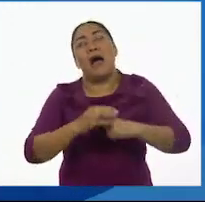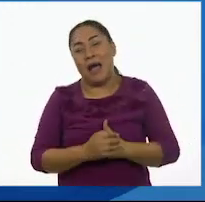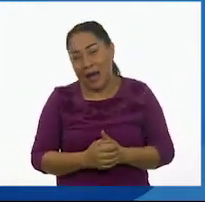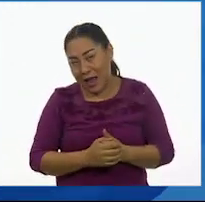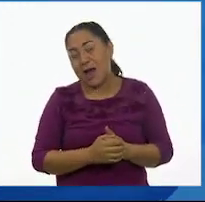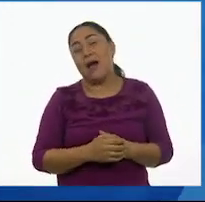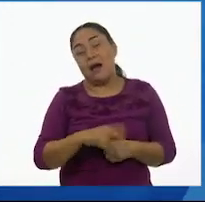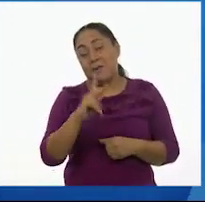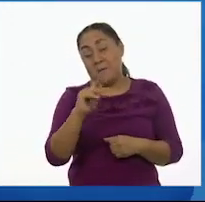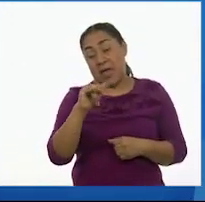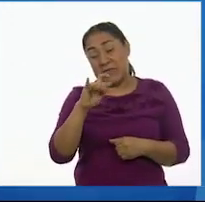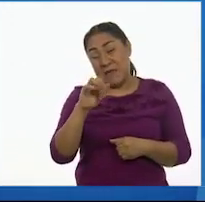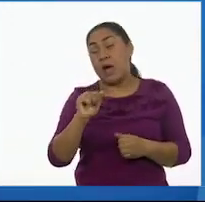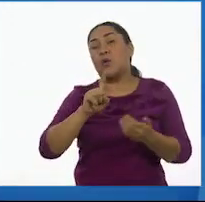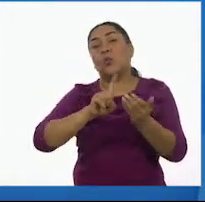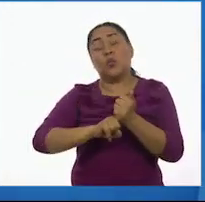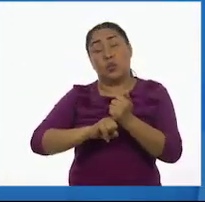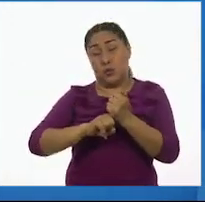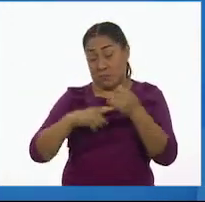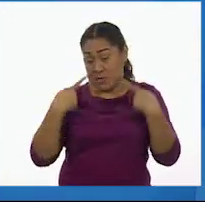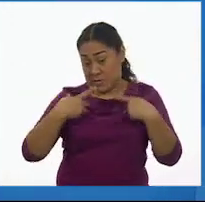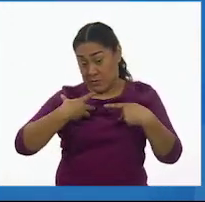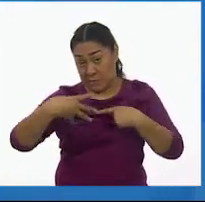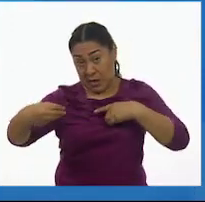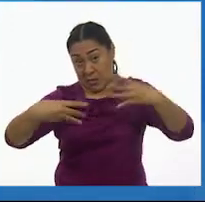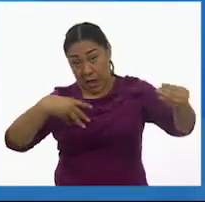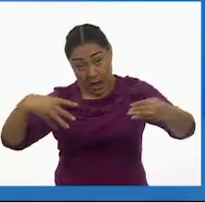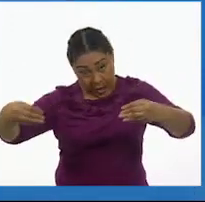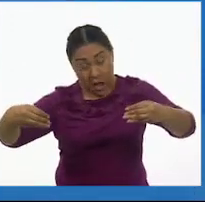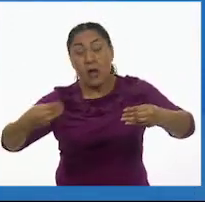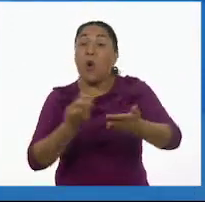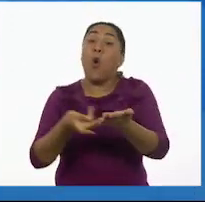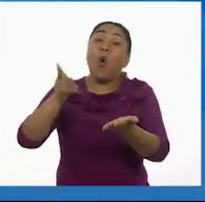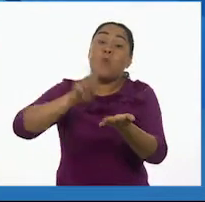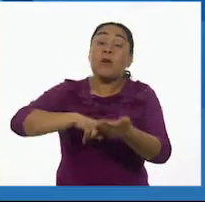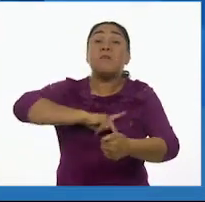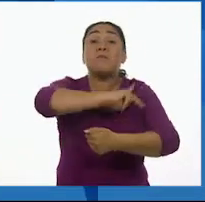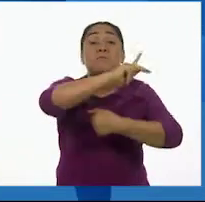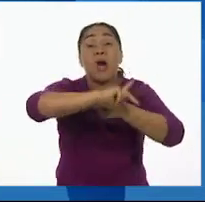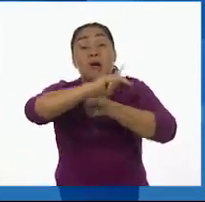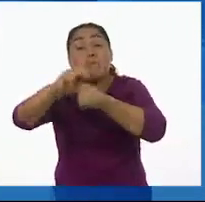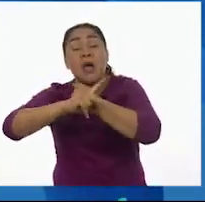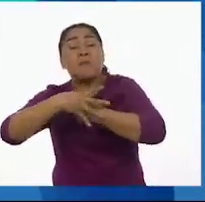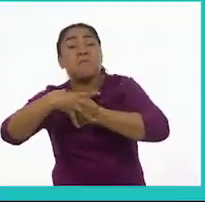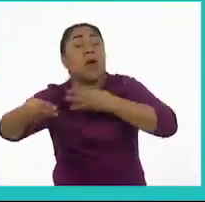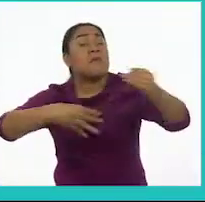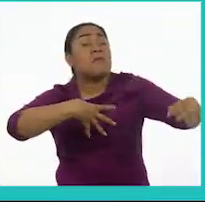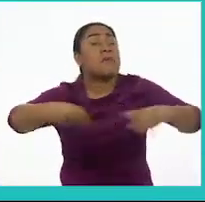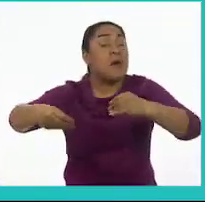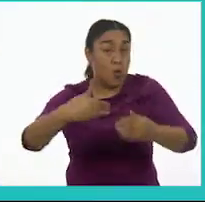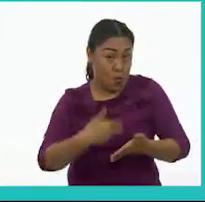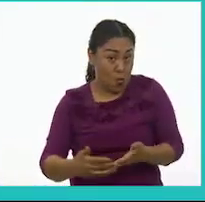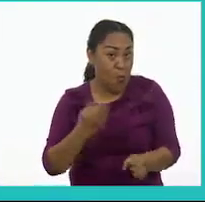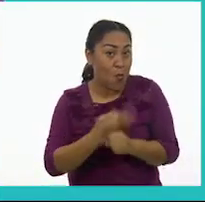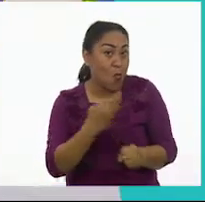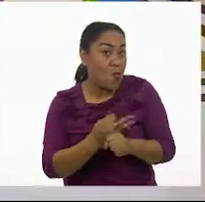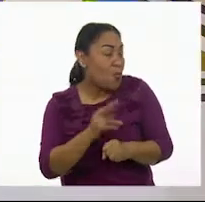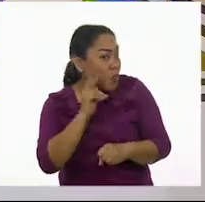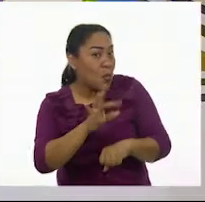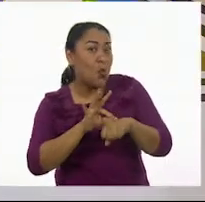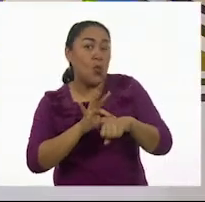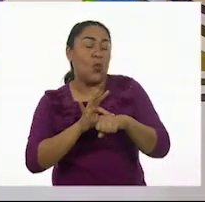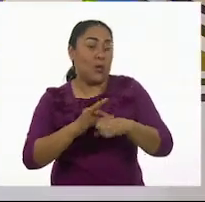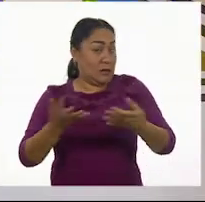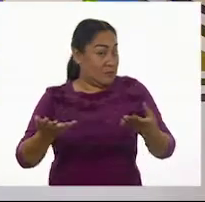pandemia va a ser que se extiende, aparte de mucha gente, a muchos países. ¿Qué es lo que está pasando actualmente? Así